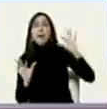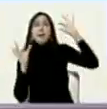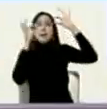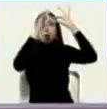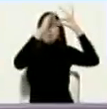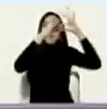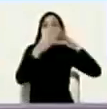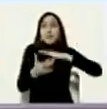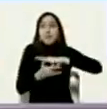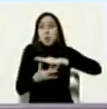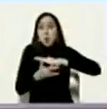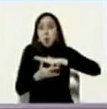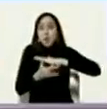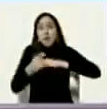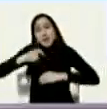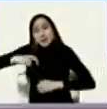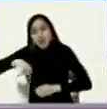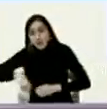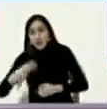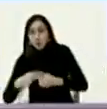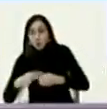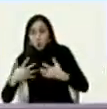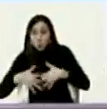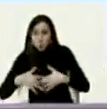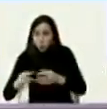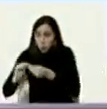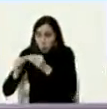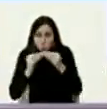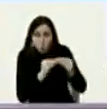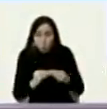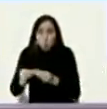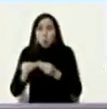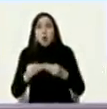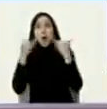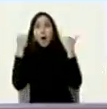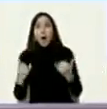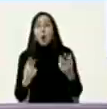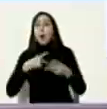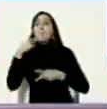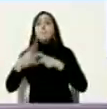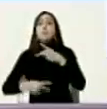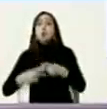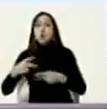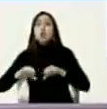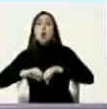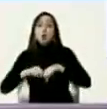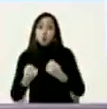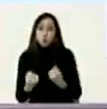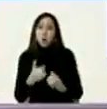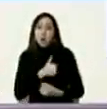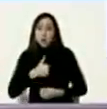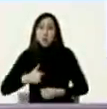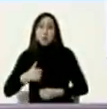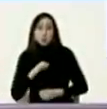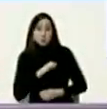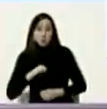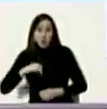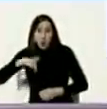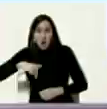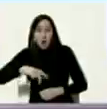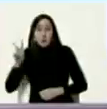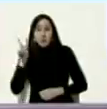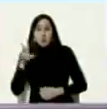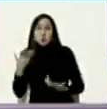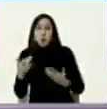tecnológica y nosotros estamos ahorita en un proceso de ruptura de la dependencia tecnológica de la